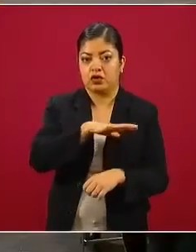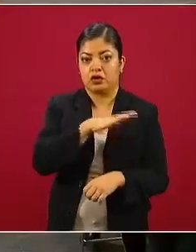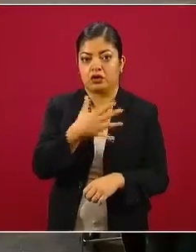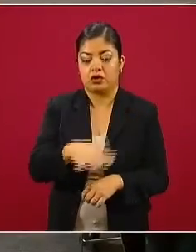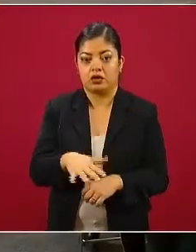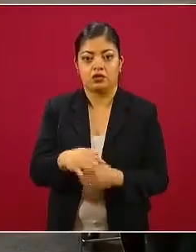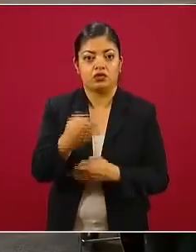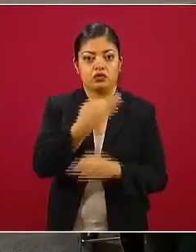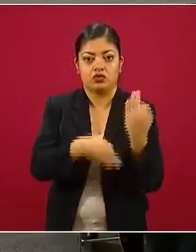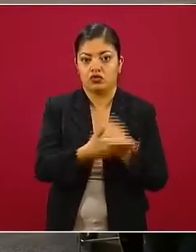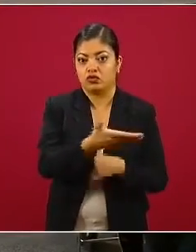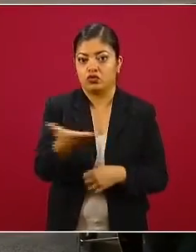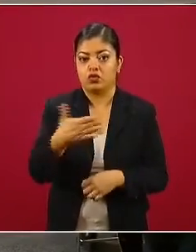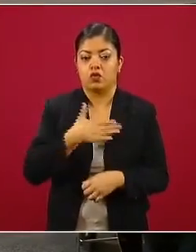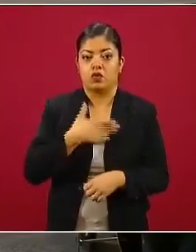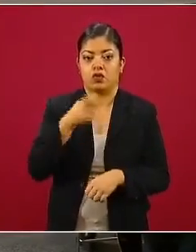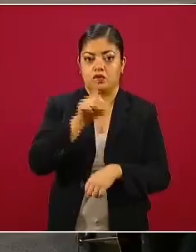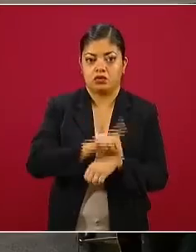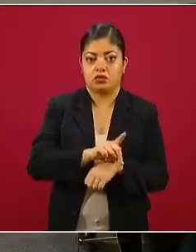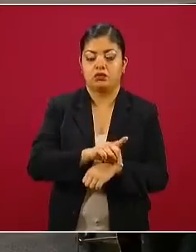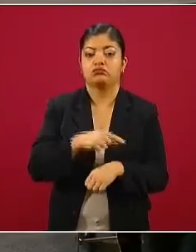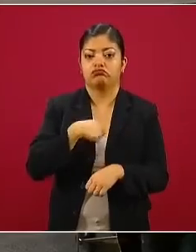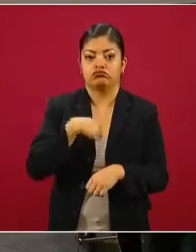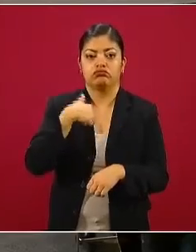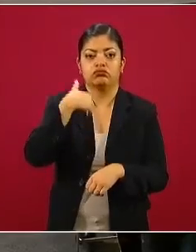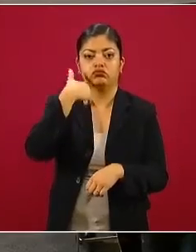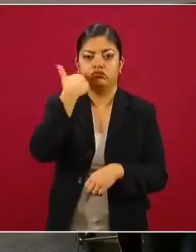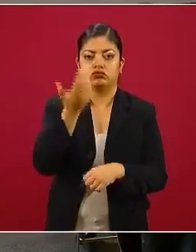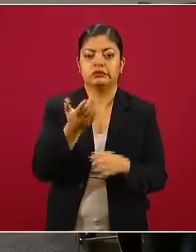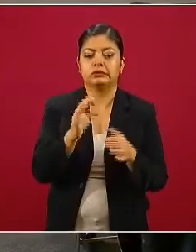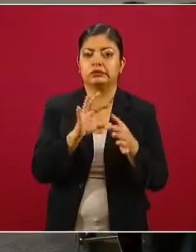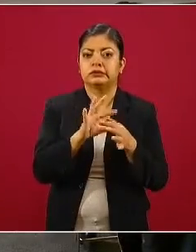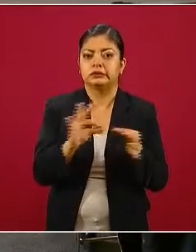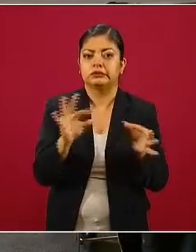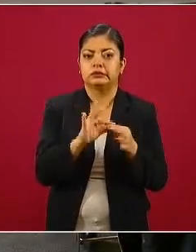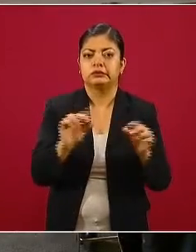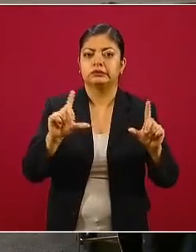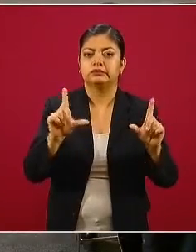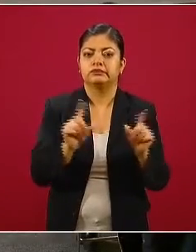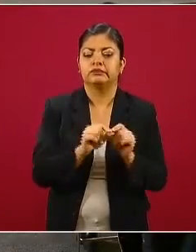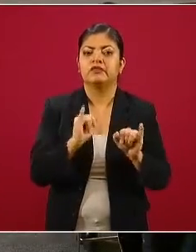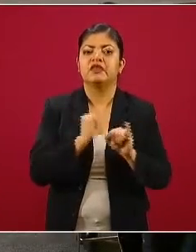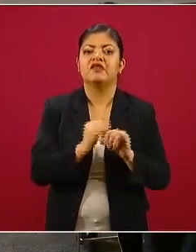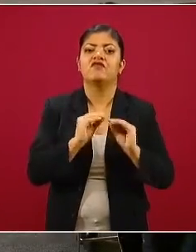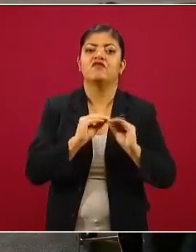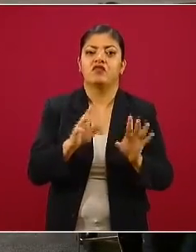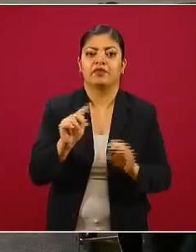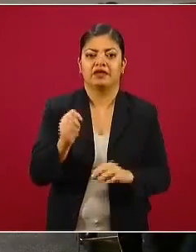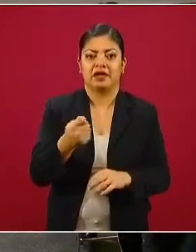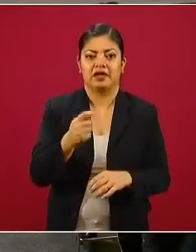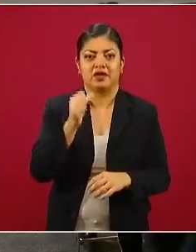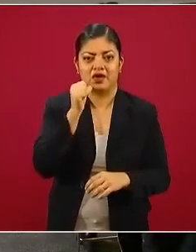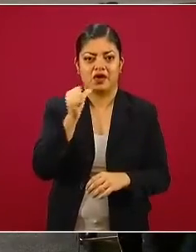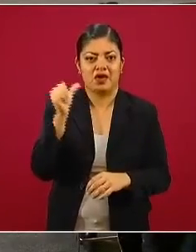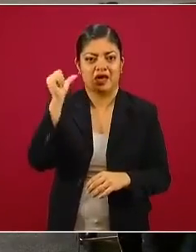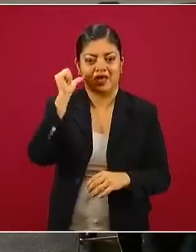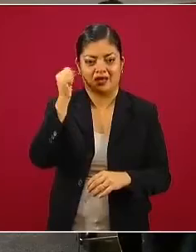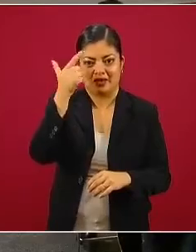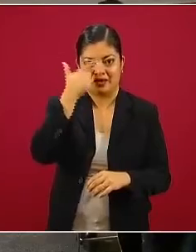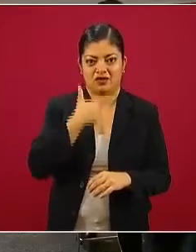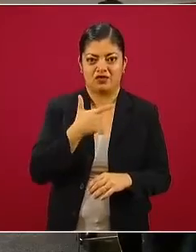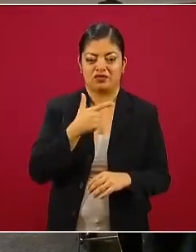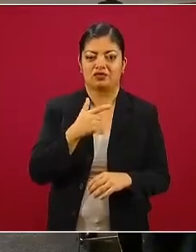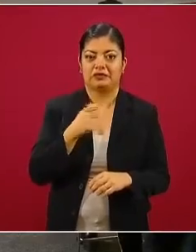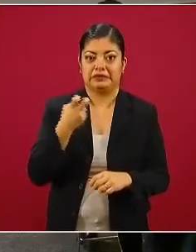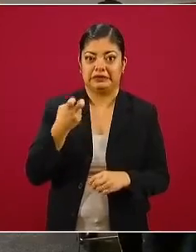a todas y todos. Yo les voy a presentar de manera sintética el informe técnico que presentamos ayer por la noche